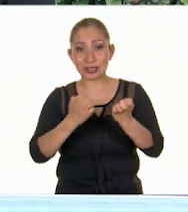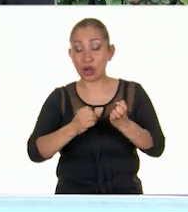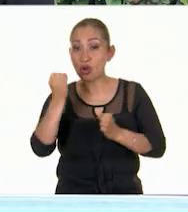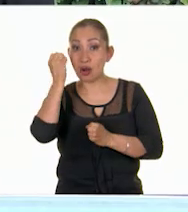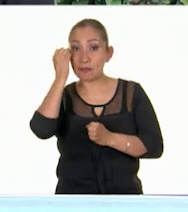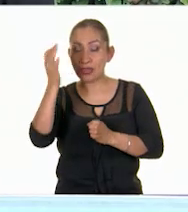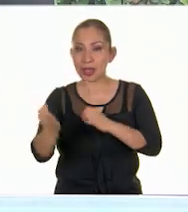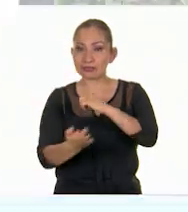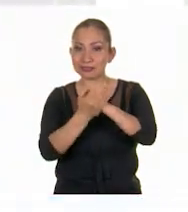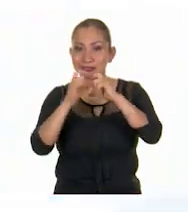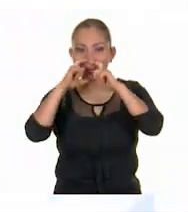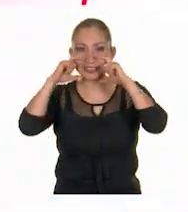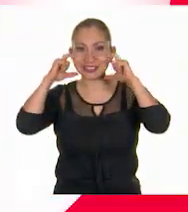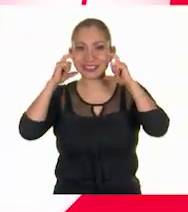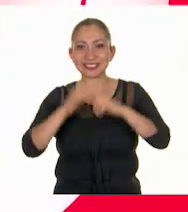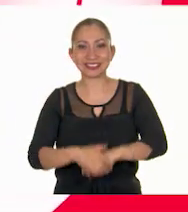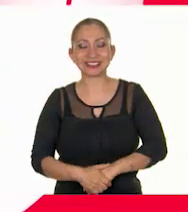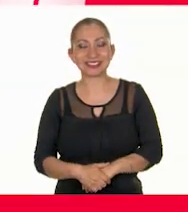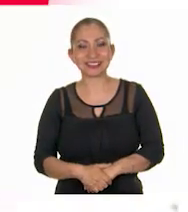no olvides la protección.